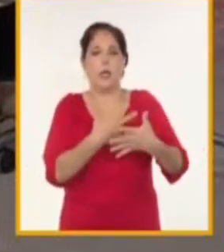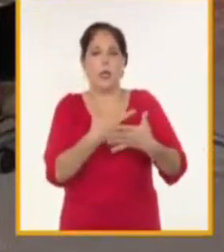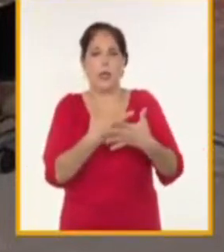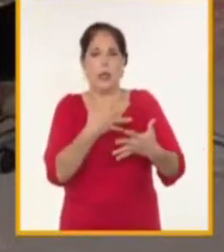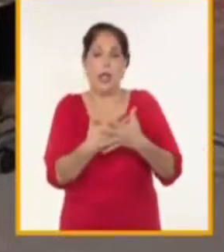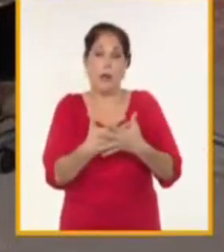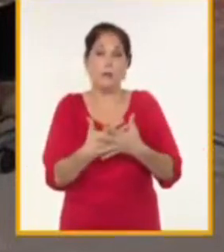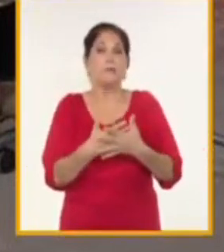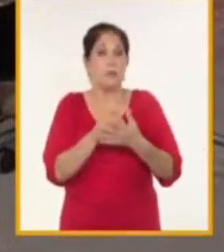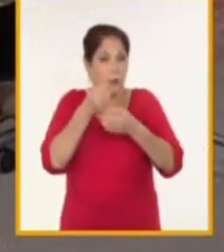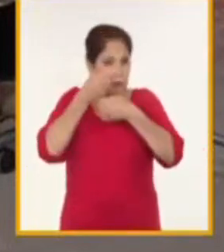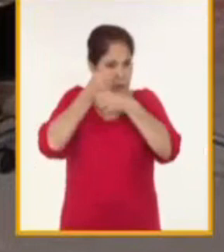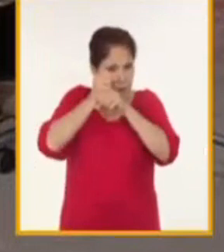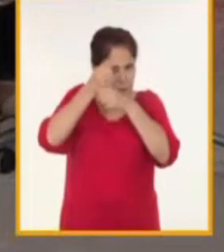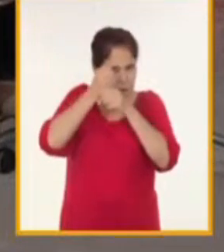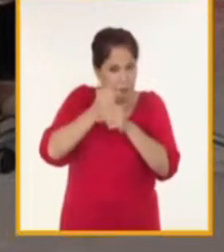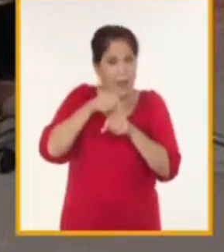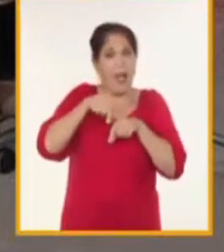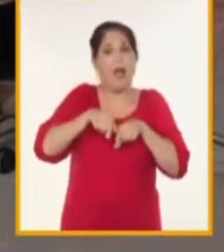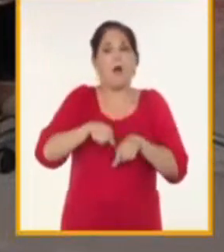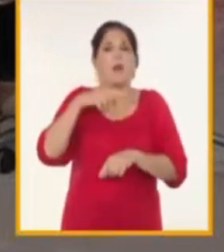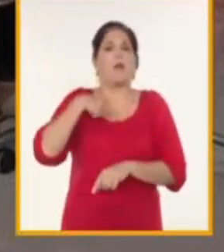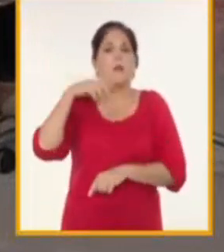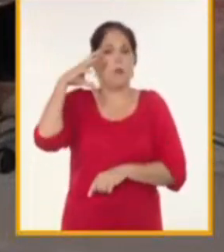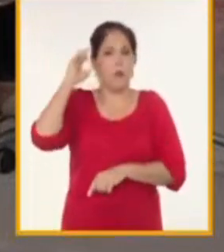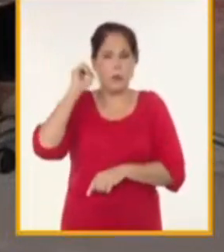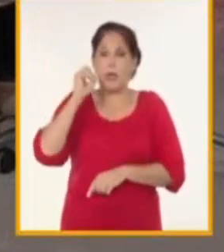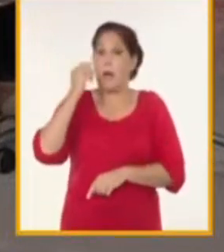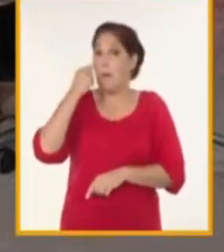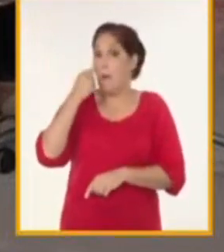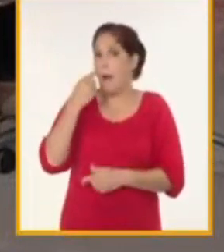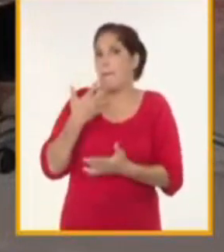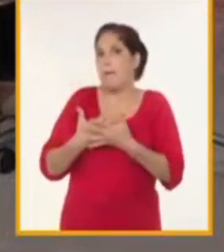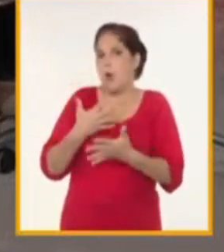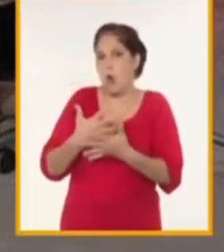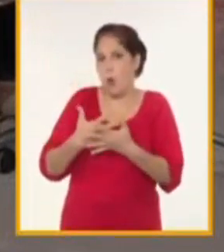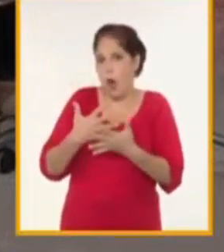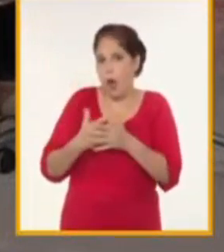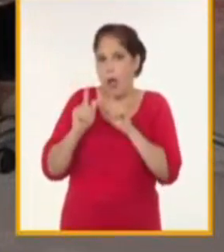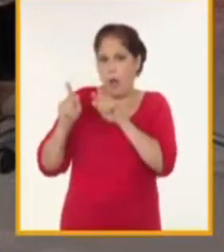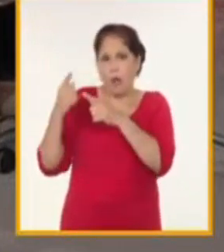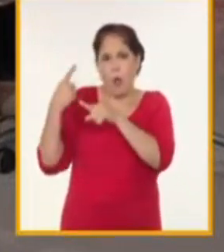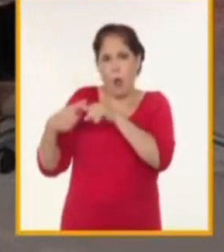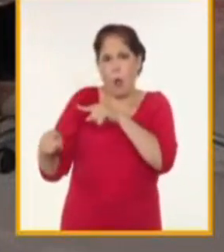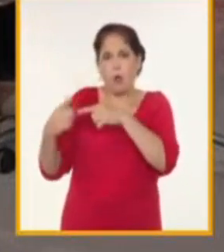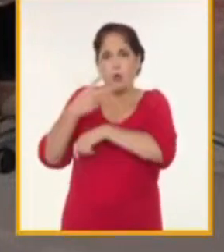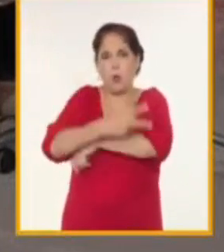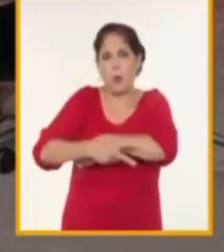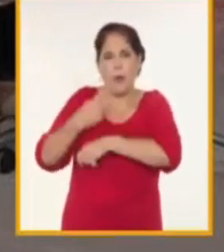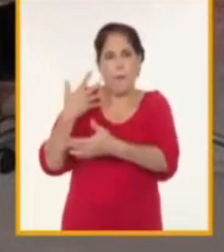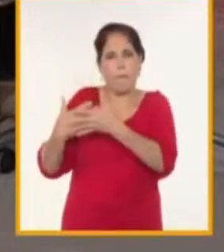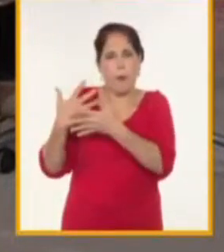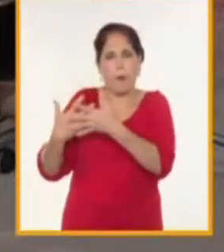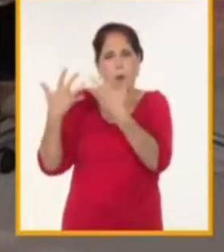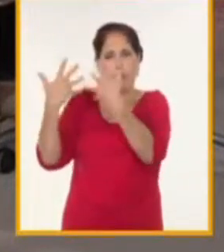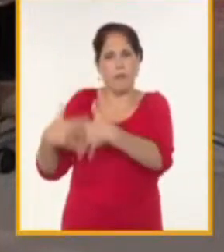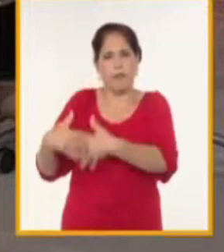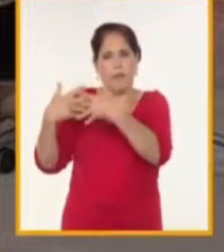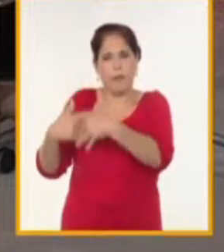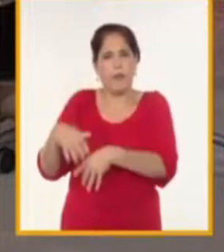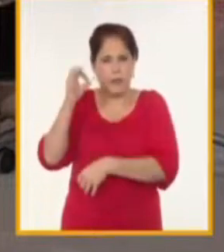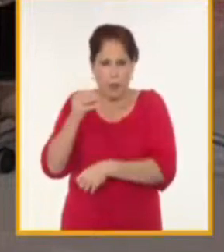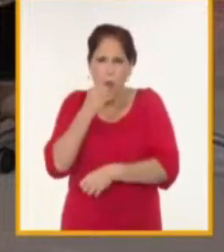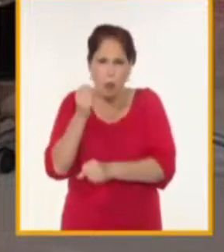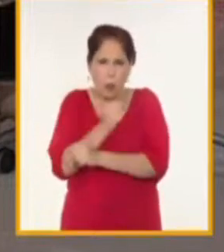muestras están saliendo ahora hacia el exterior para probarse en una planta y ver la posibilidad objetiva de